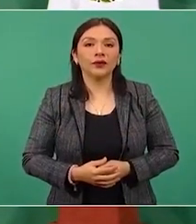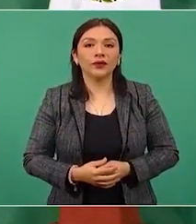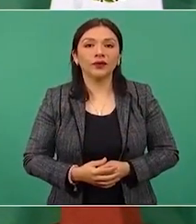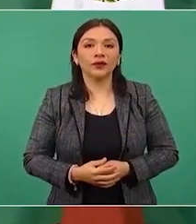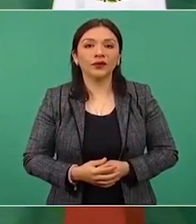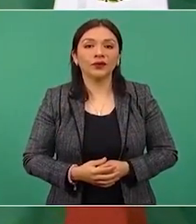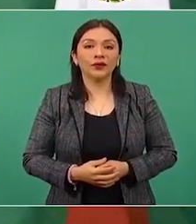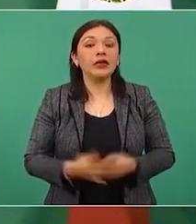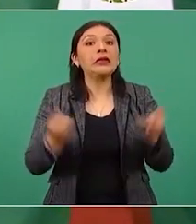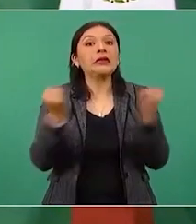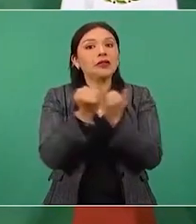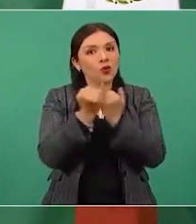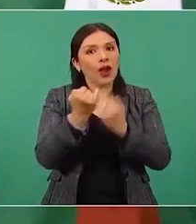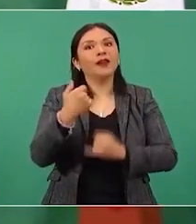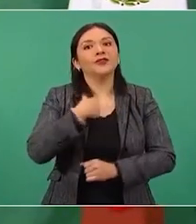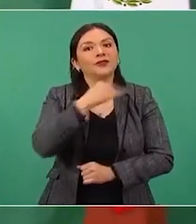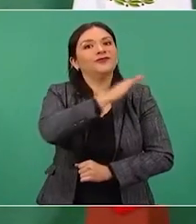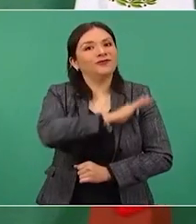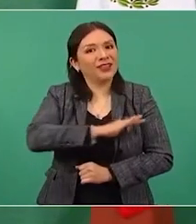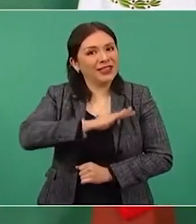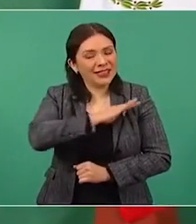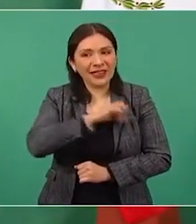Felicito al pueblo de Chile.